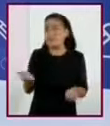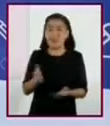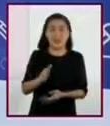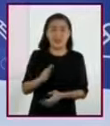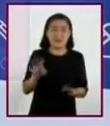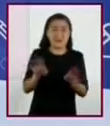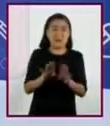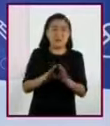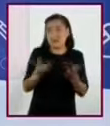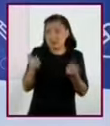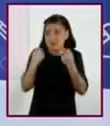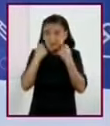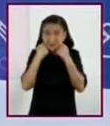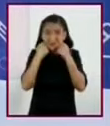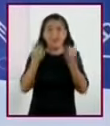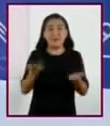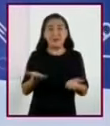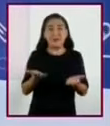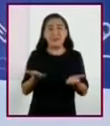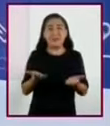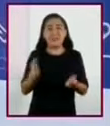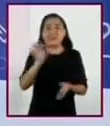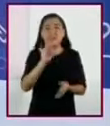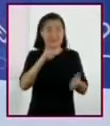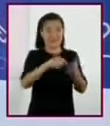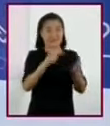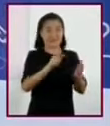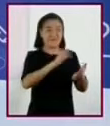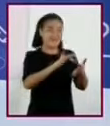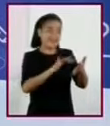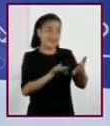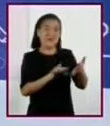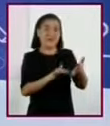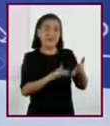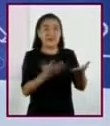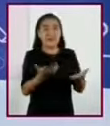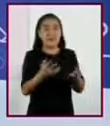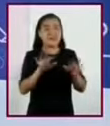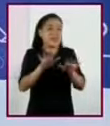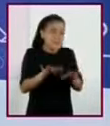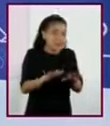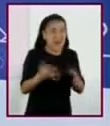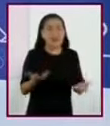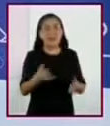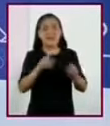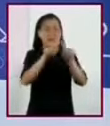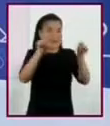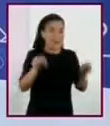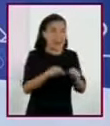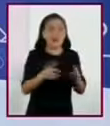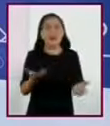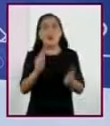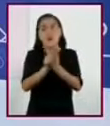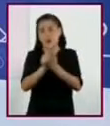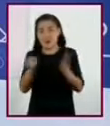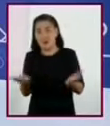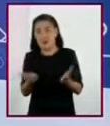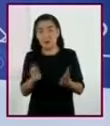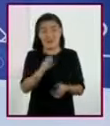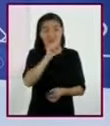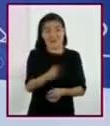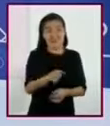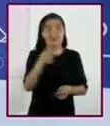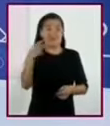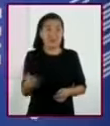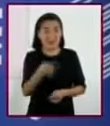importa si el texto lo estoy leyendo en una pantalla o en un libro de texto? ¿Debo hacerme la misma